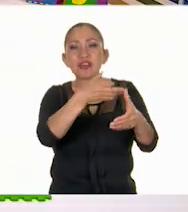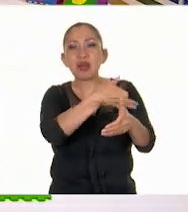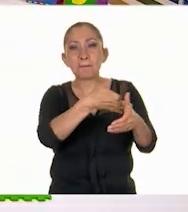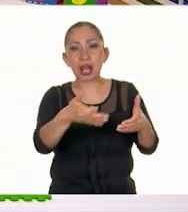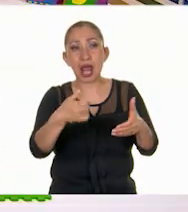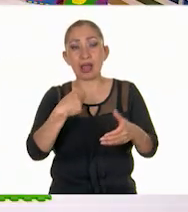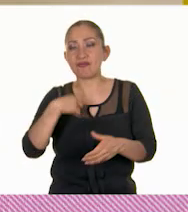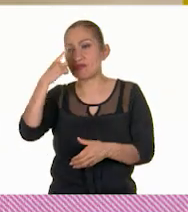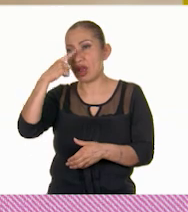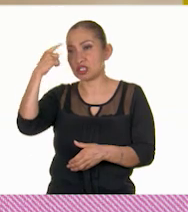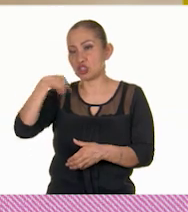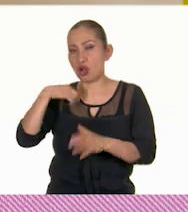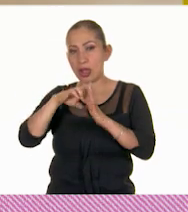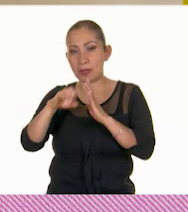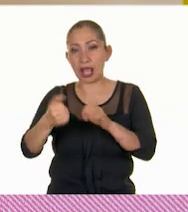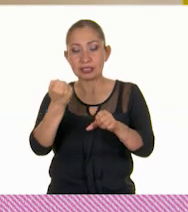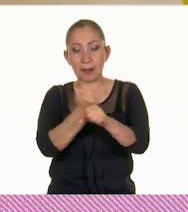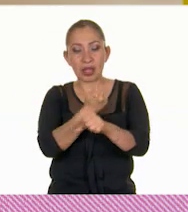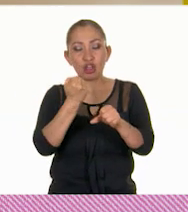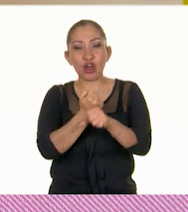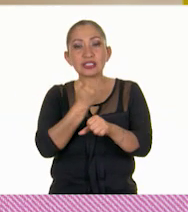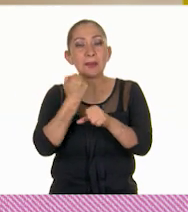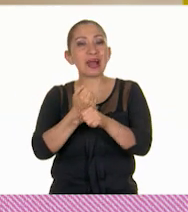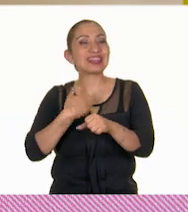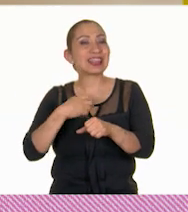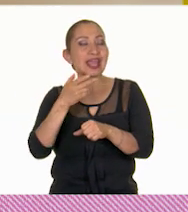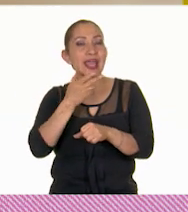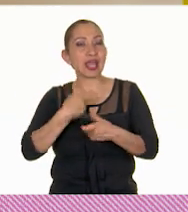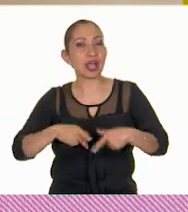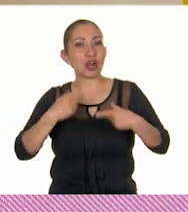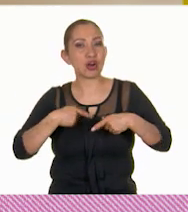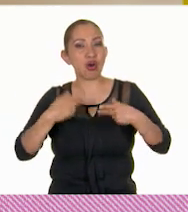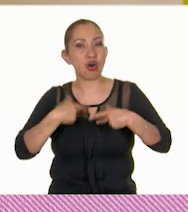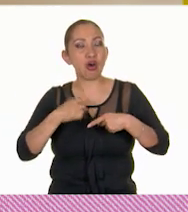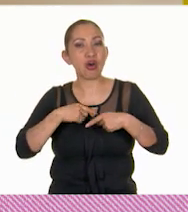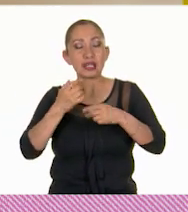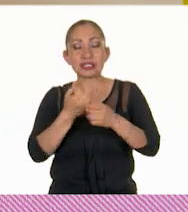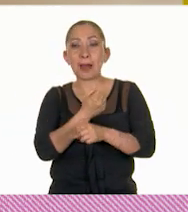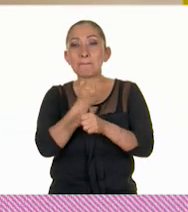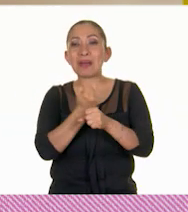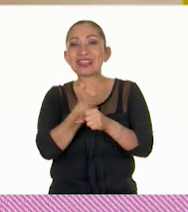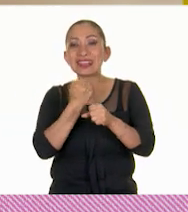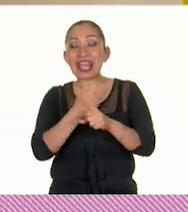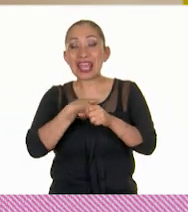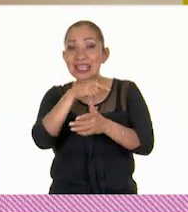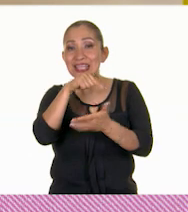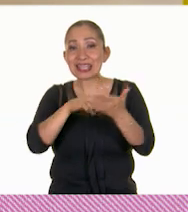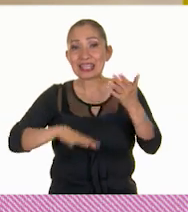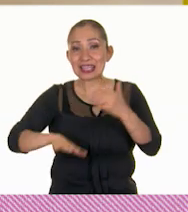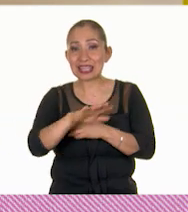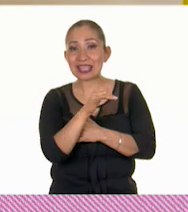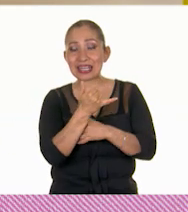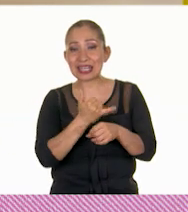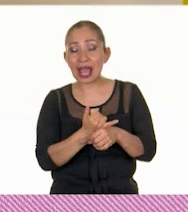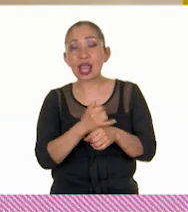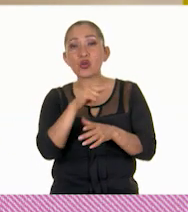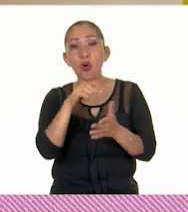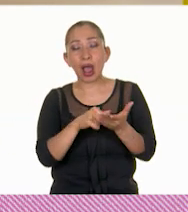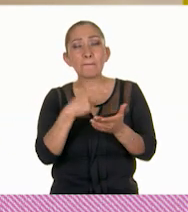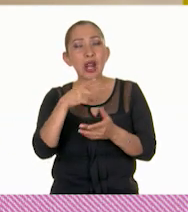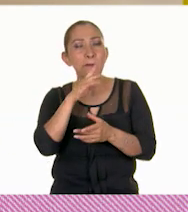Puedo dar un ejemplo. Zapato, zapatero, zapatería, zapatazo y zapatear. Pero para una mejor